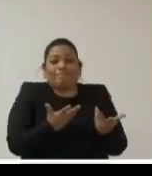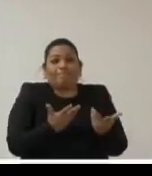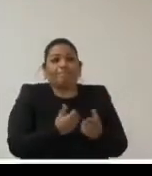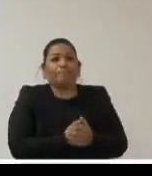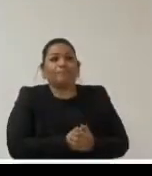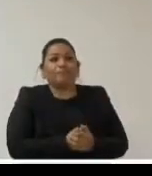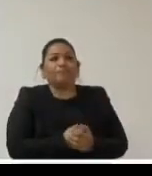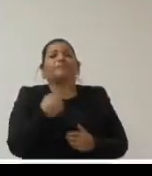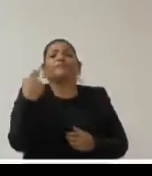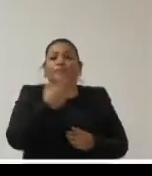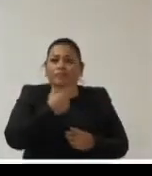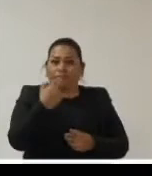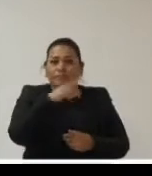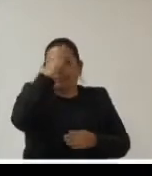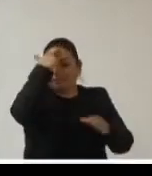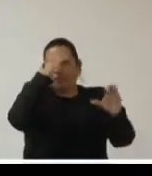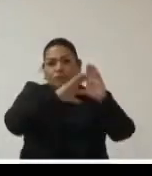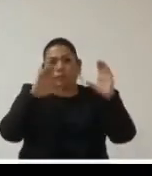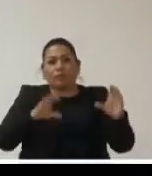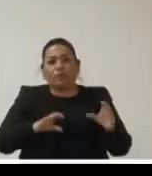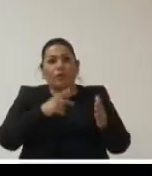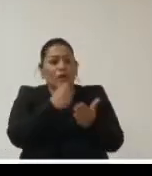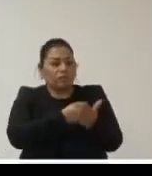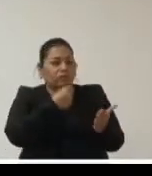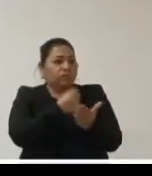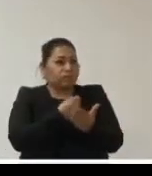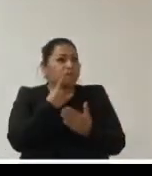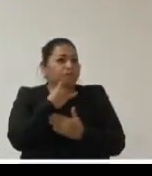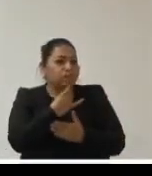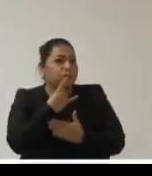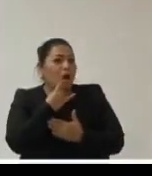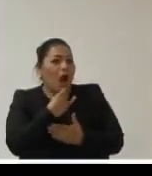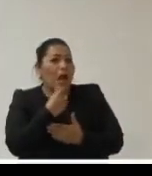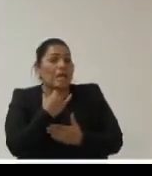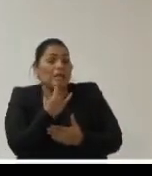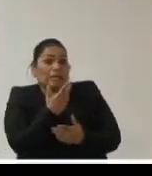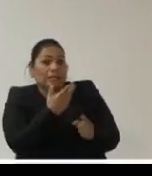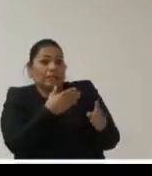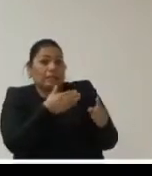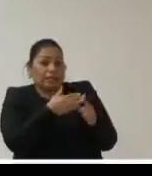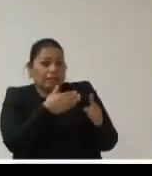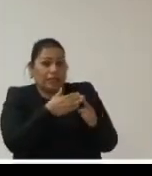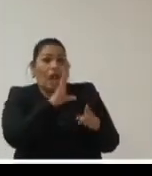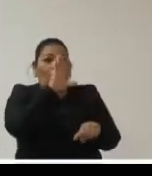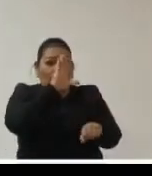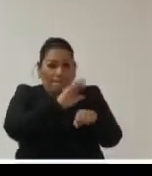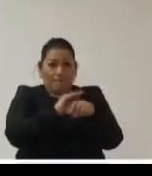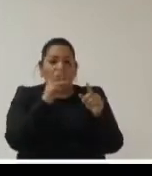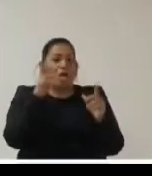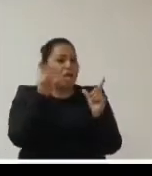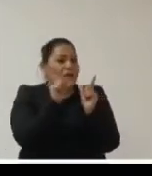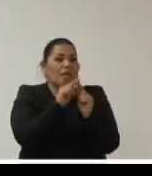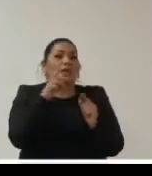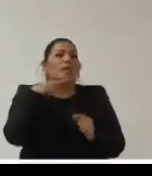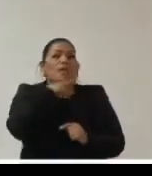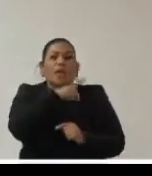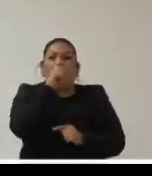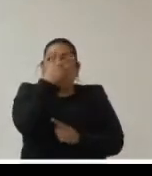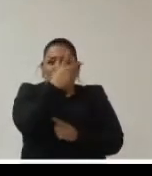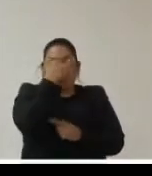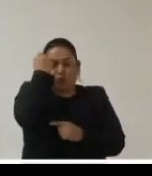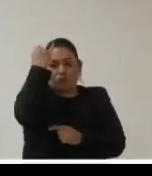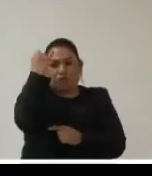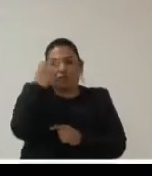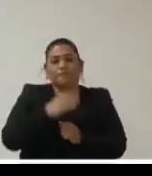es necesario reconocer estos esfuerzos de divulgación y en ese sentido si me lo permiten muy rápidamente quiero retomar dos